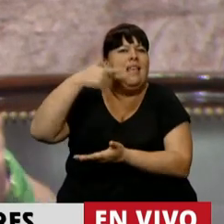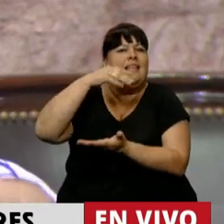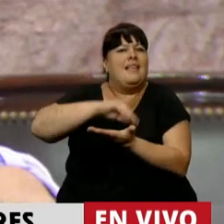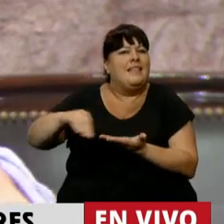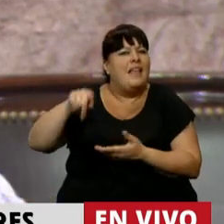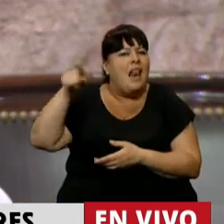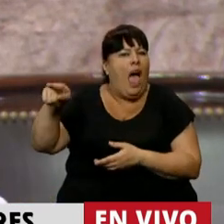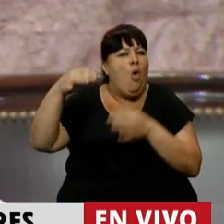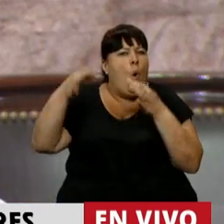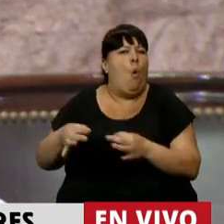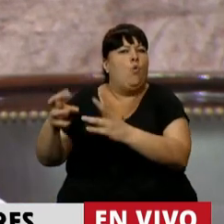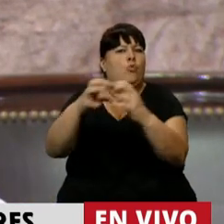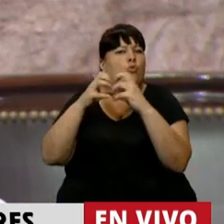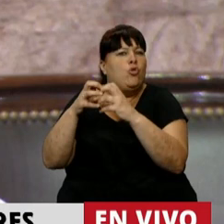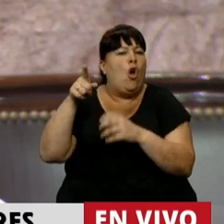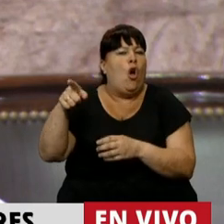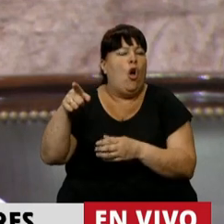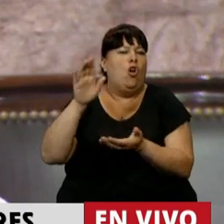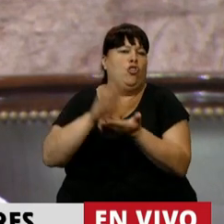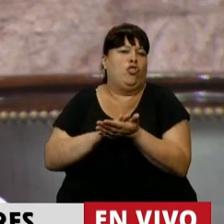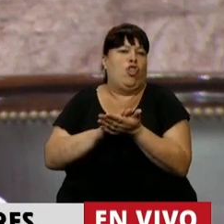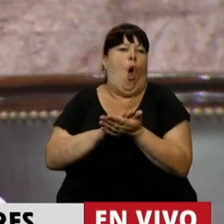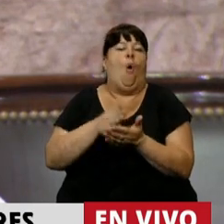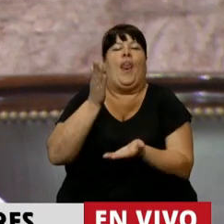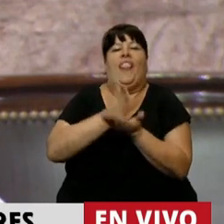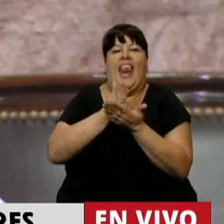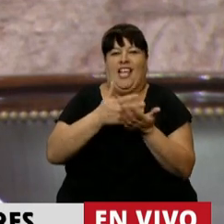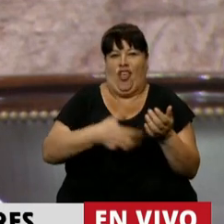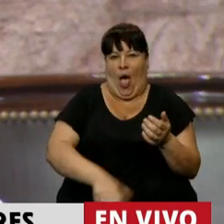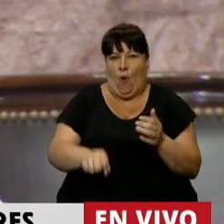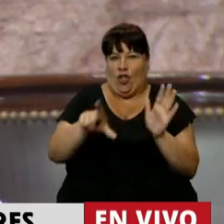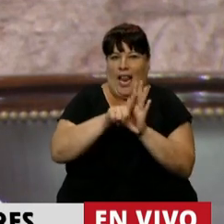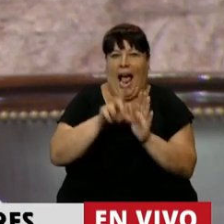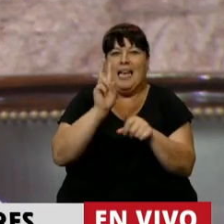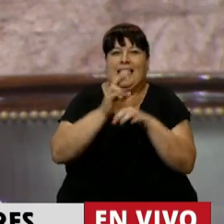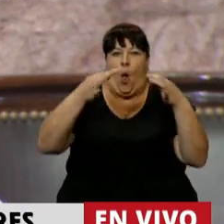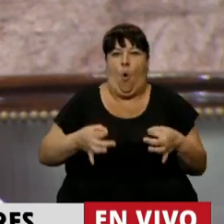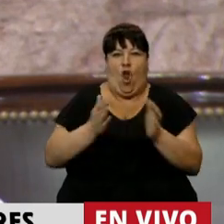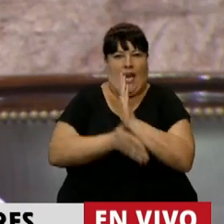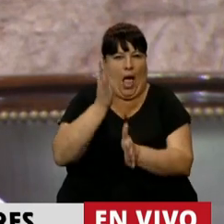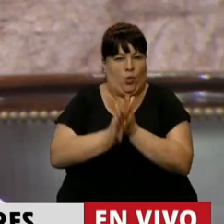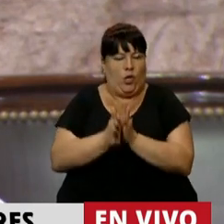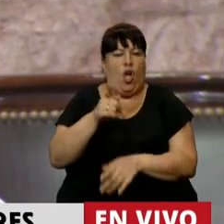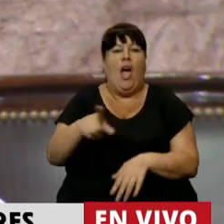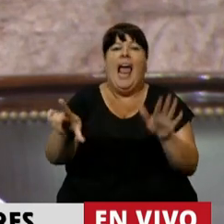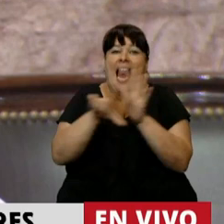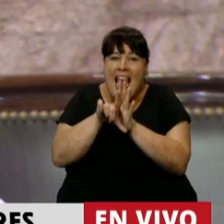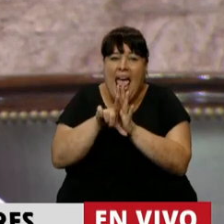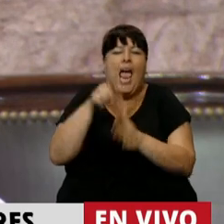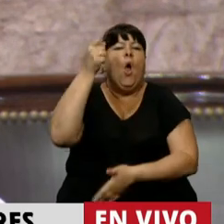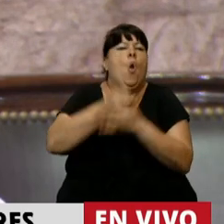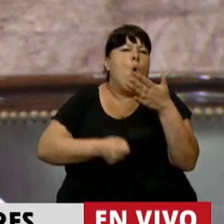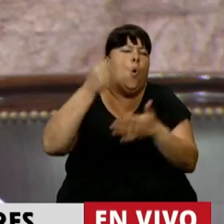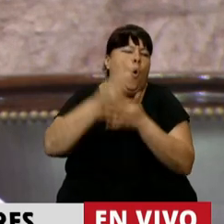Senado se trata el derecho al aborto legal seguro y gratuito. Una ley por la que han